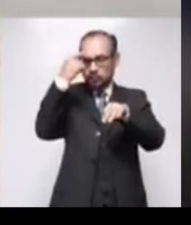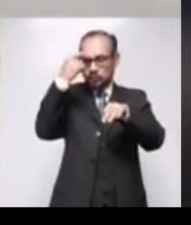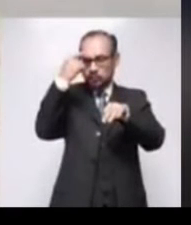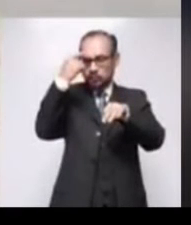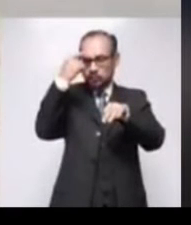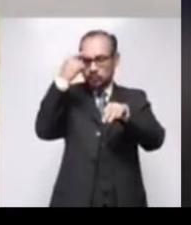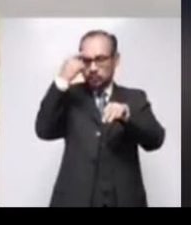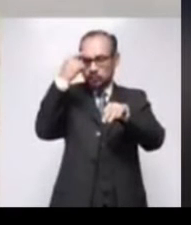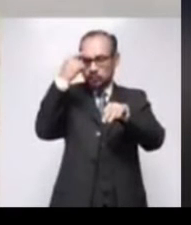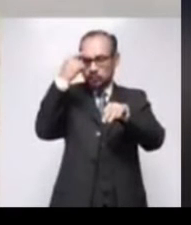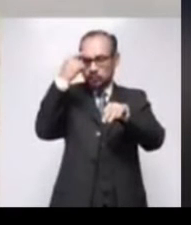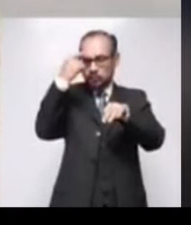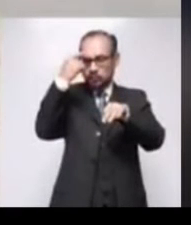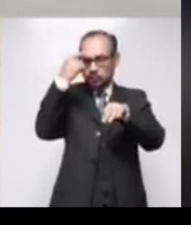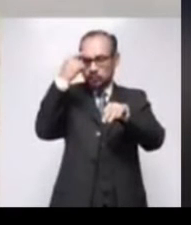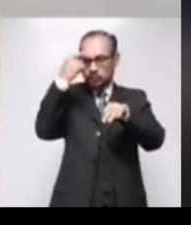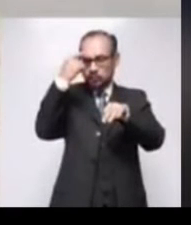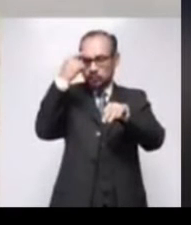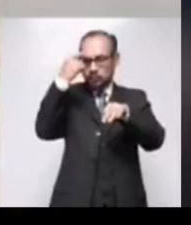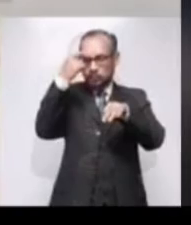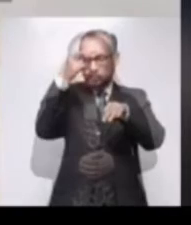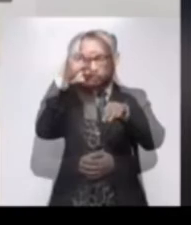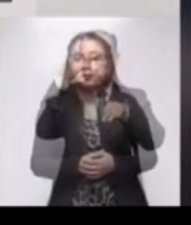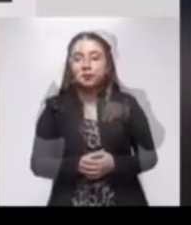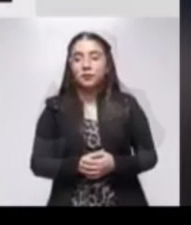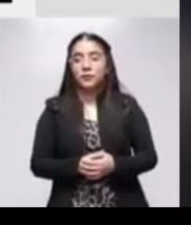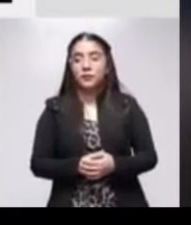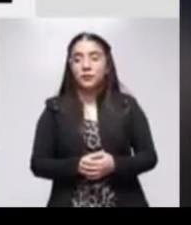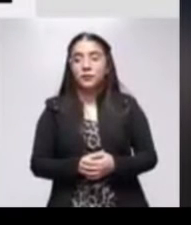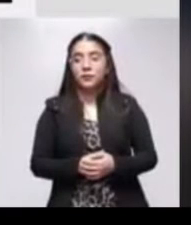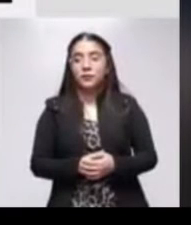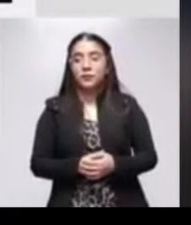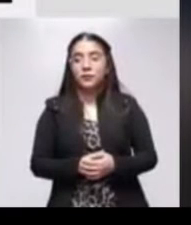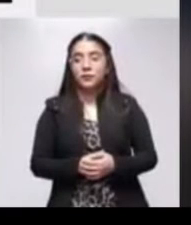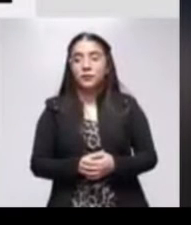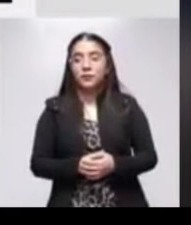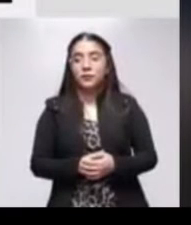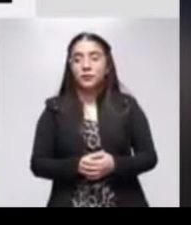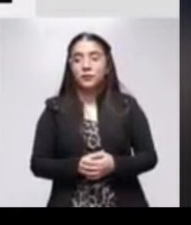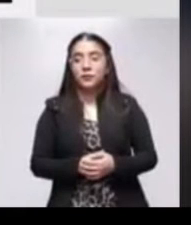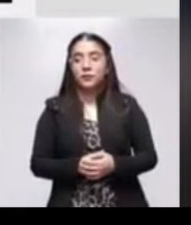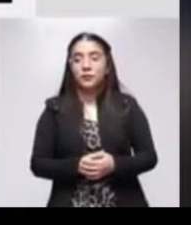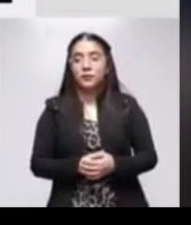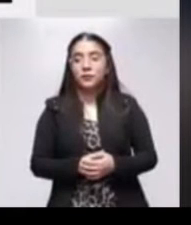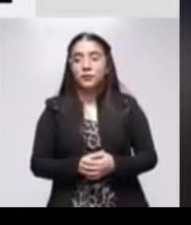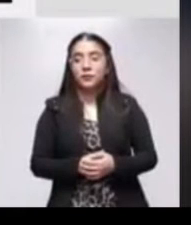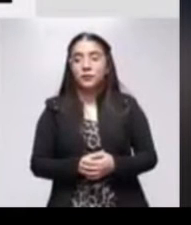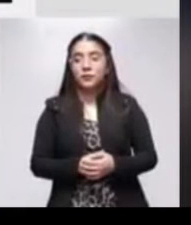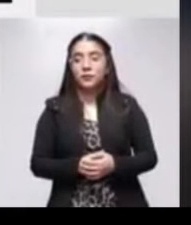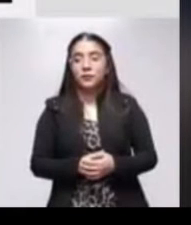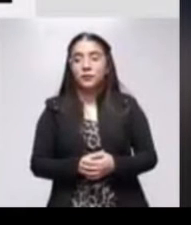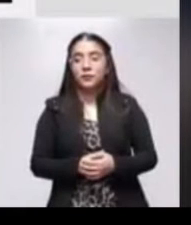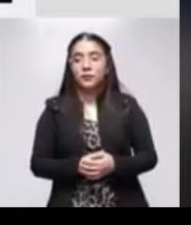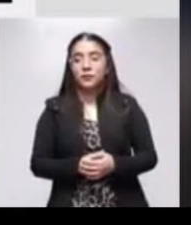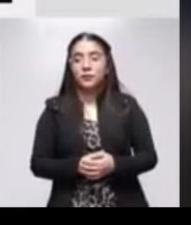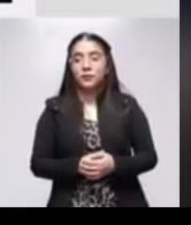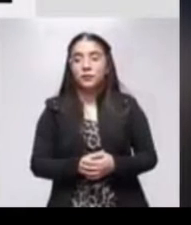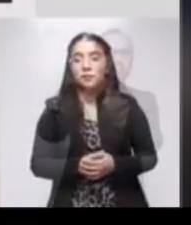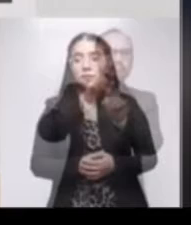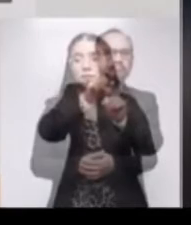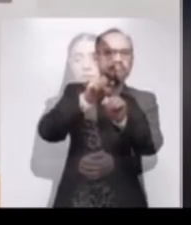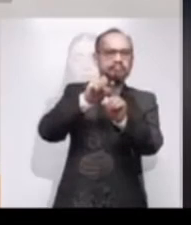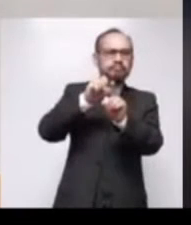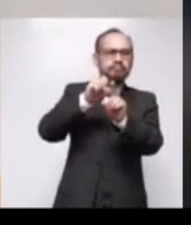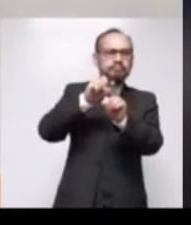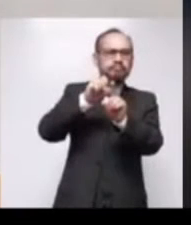hacen ser una sociedad más grande y más participativa. En la paridad de género, el mensaje de Raúl Meneses es que sean las virtudes